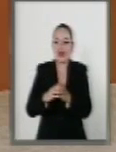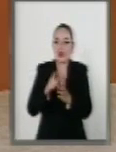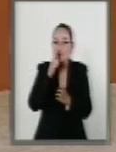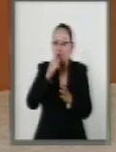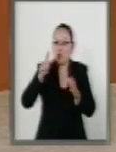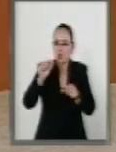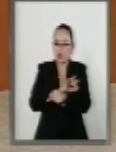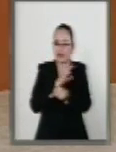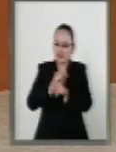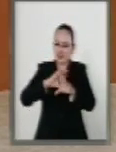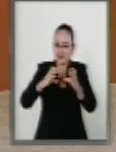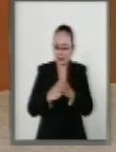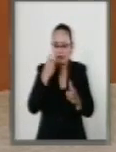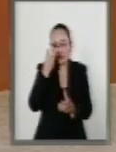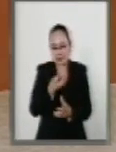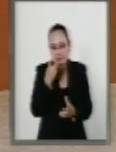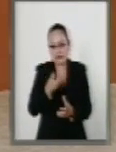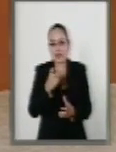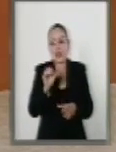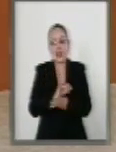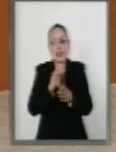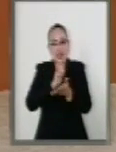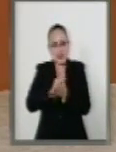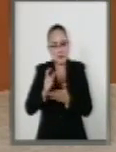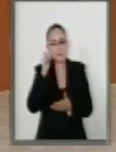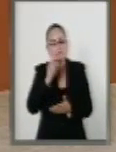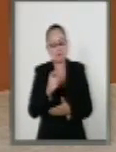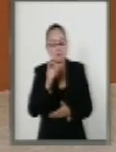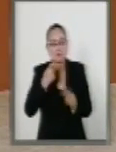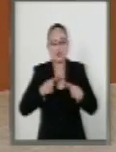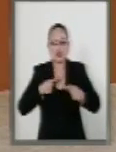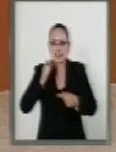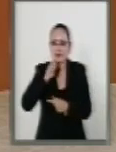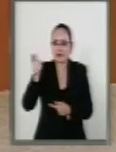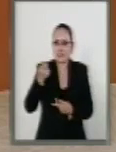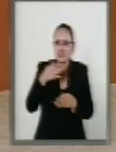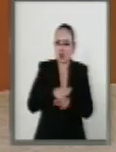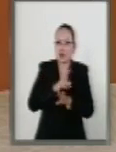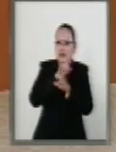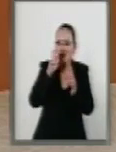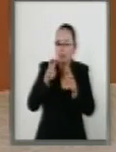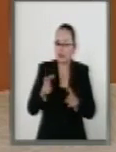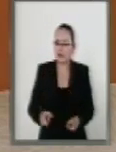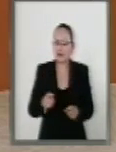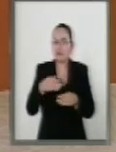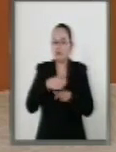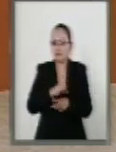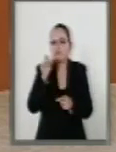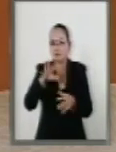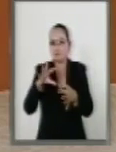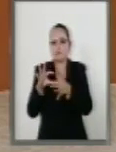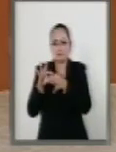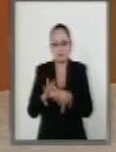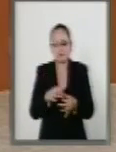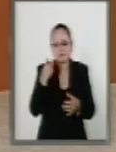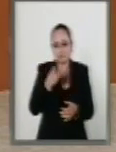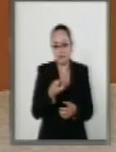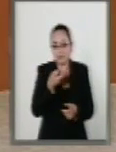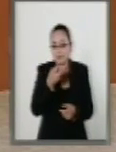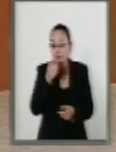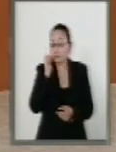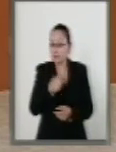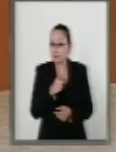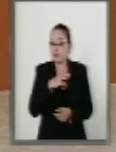las energías limpias, así como expertos en regulación, permisos y transparencia que asegure que los